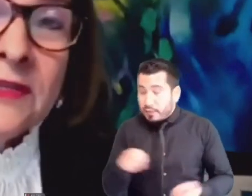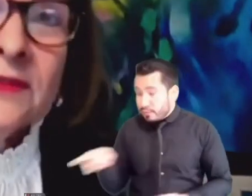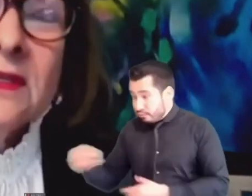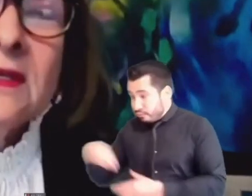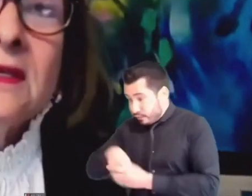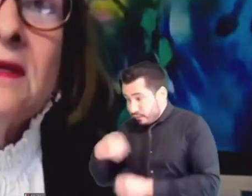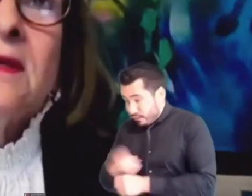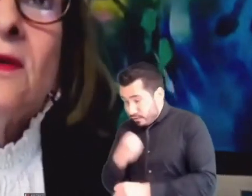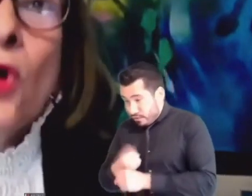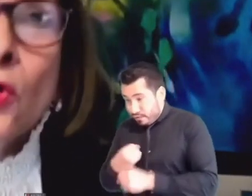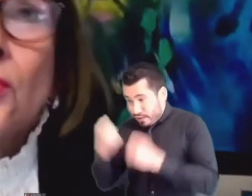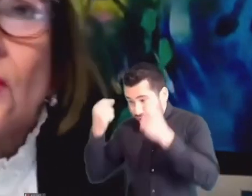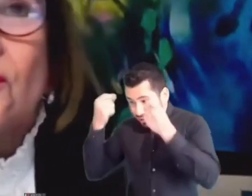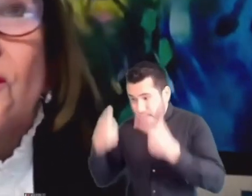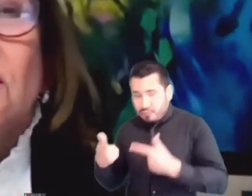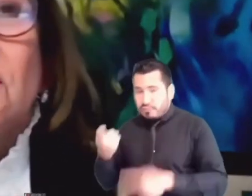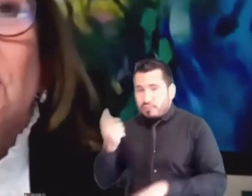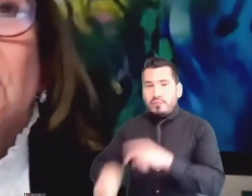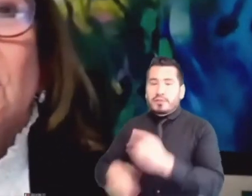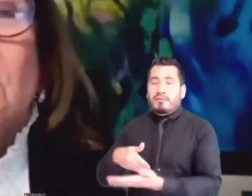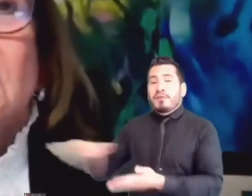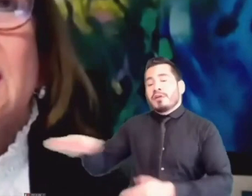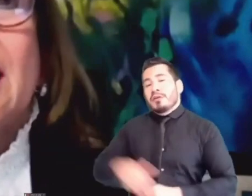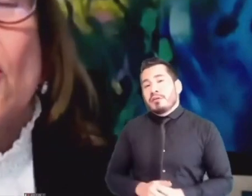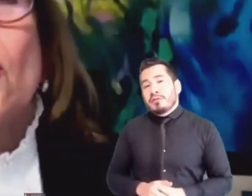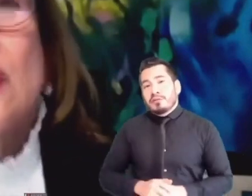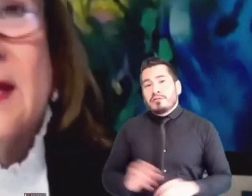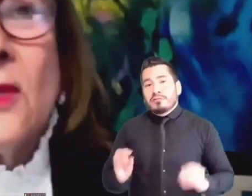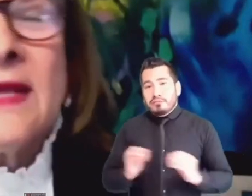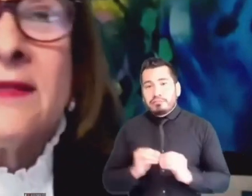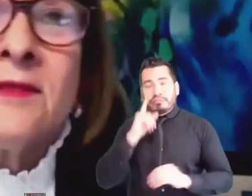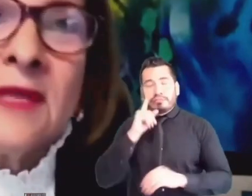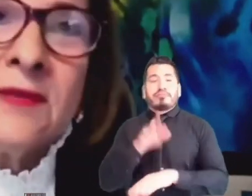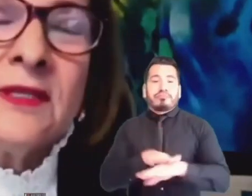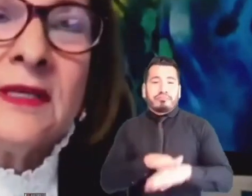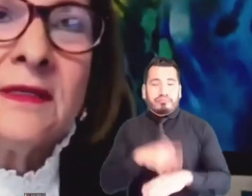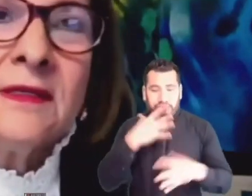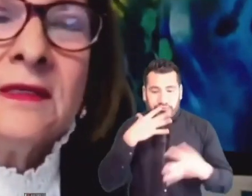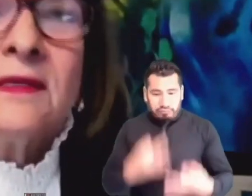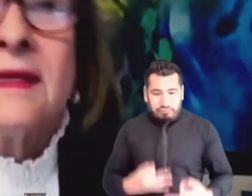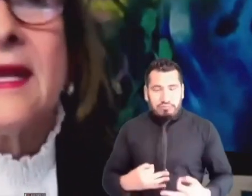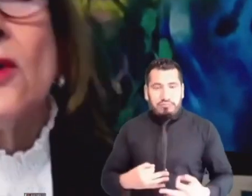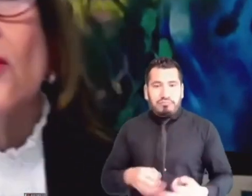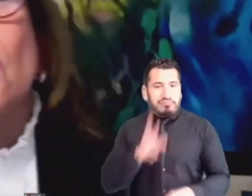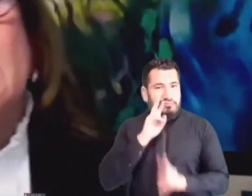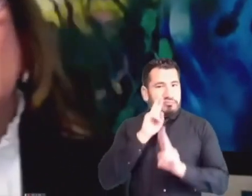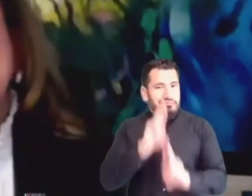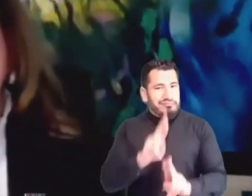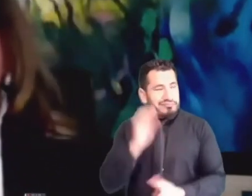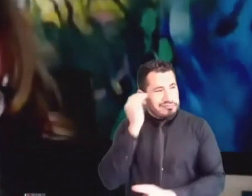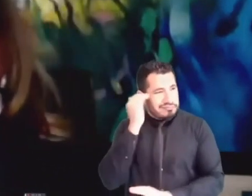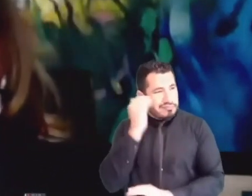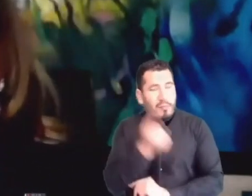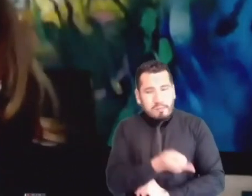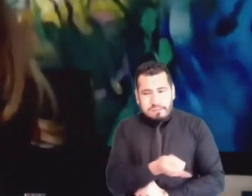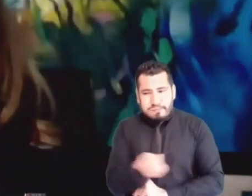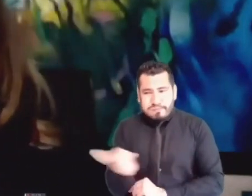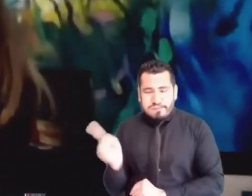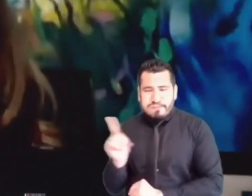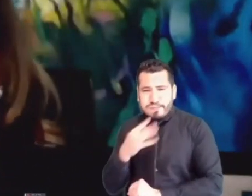Entonces, juntos, reconociendo la existencia, reconociendo la